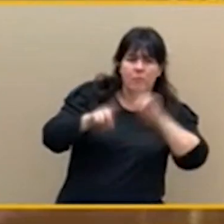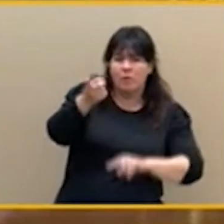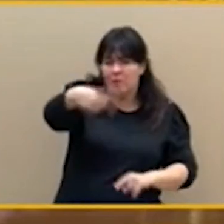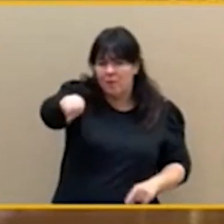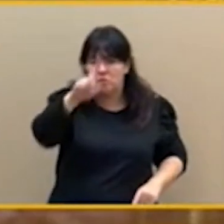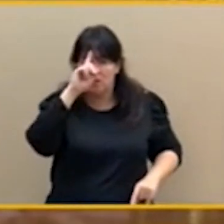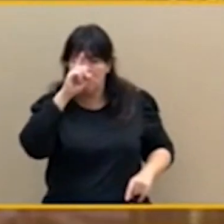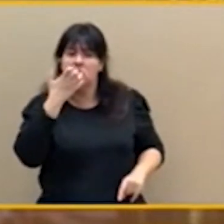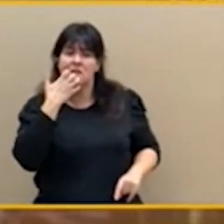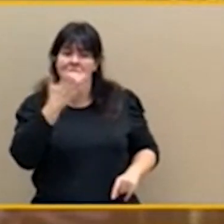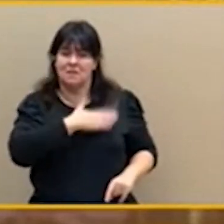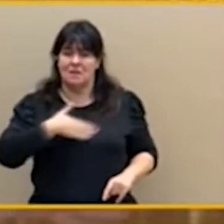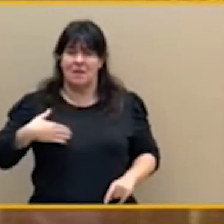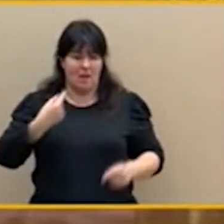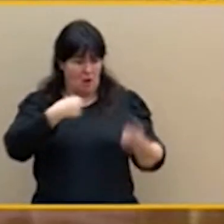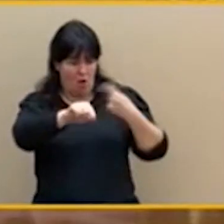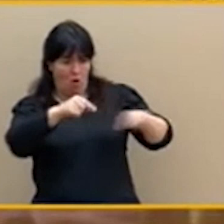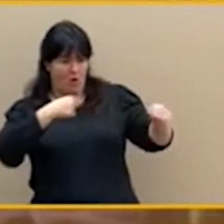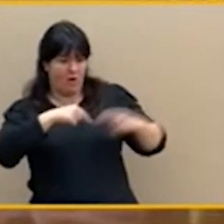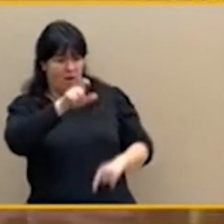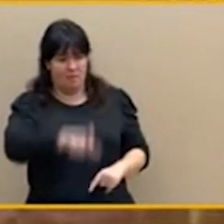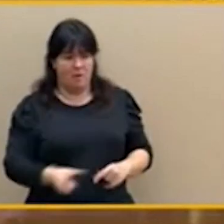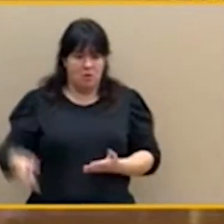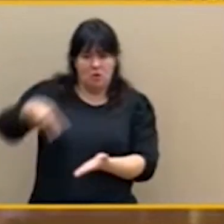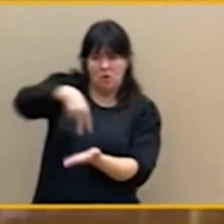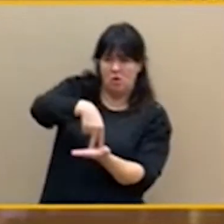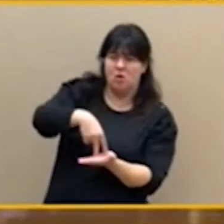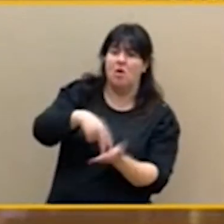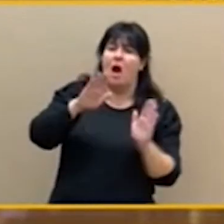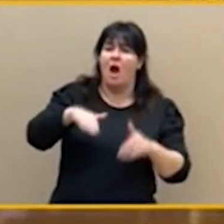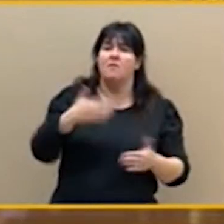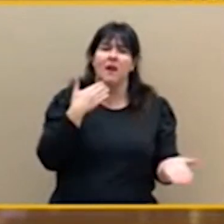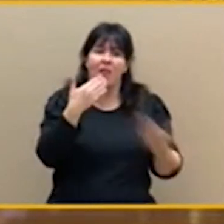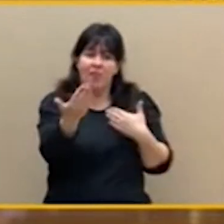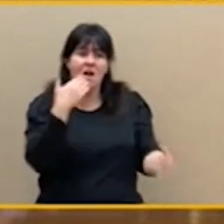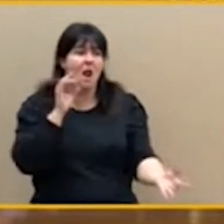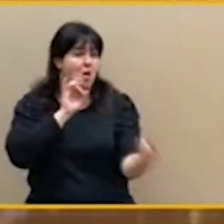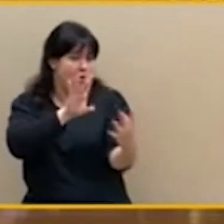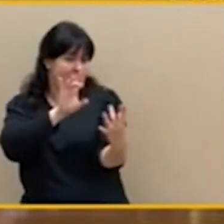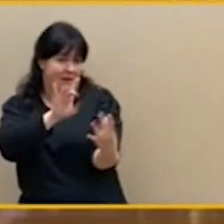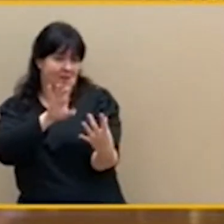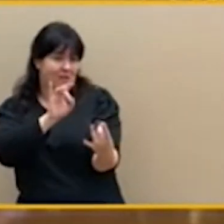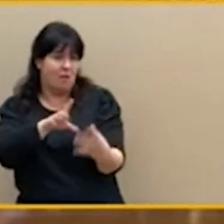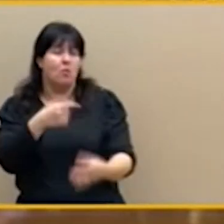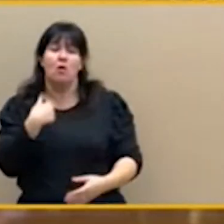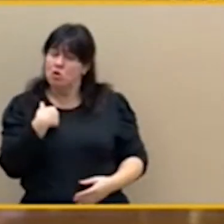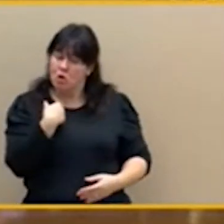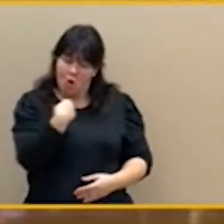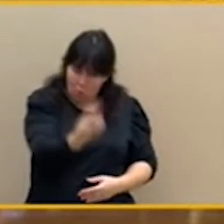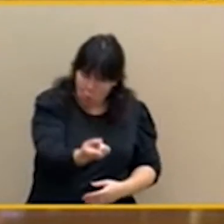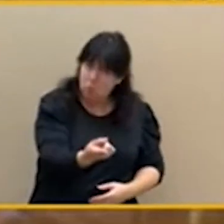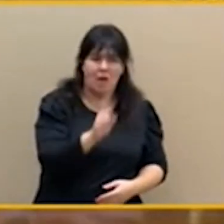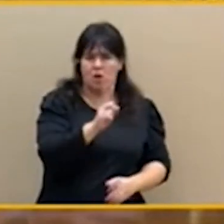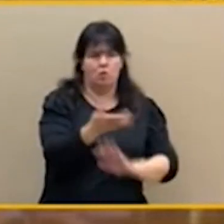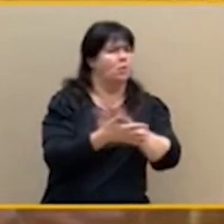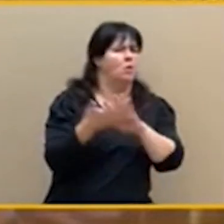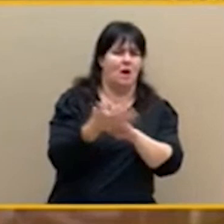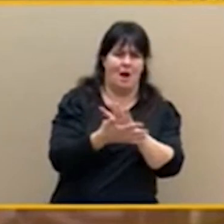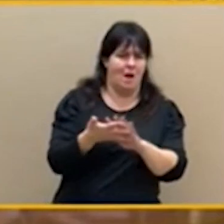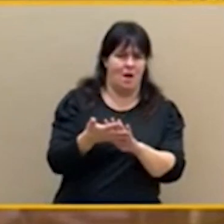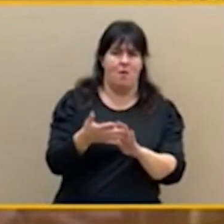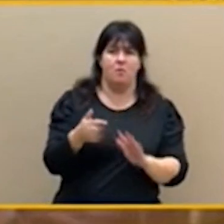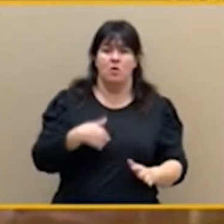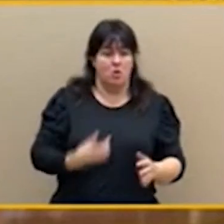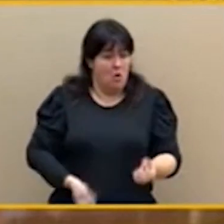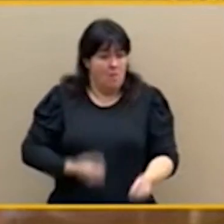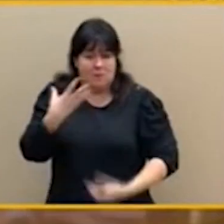interactivo. Y claro, yo es con usted no estoy hablando. Estoy expresándome con libertad, como lo ha podido hacer la señora Arribadas,